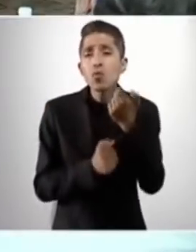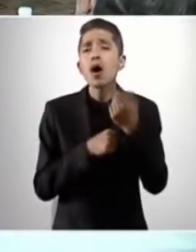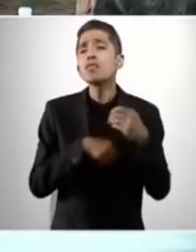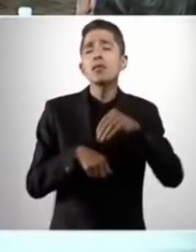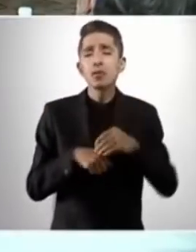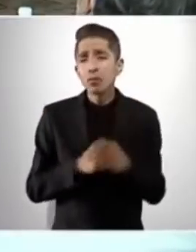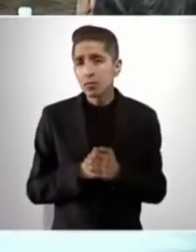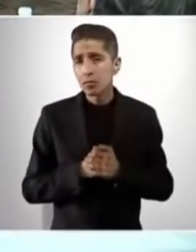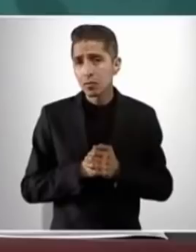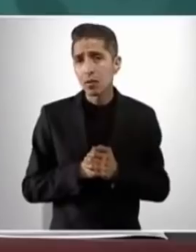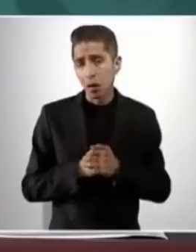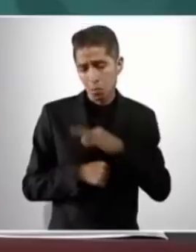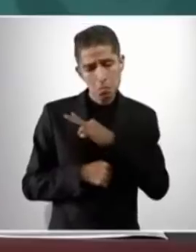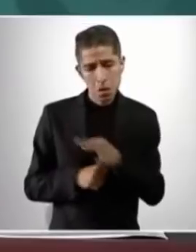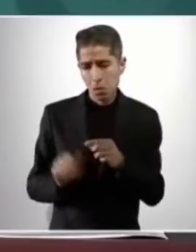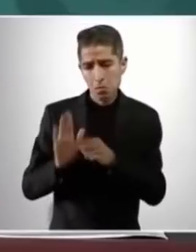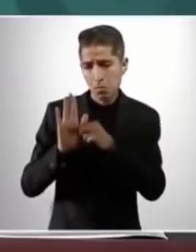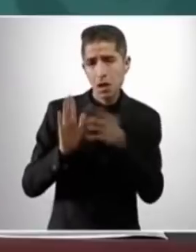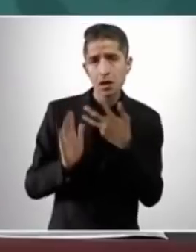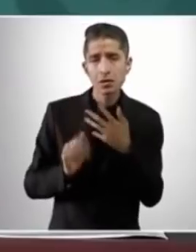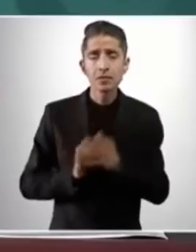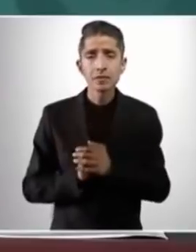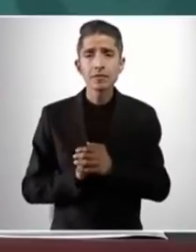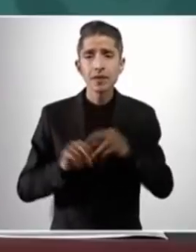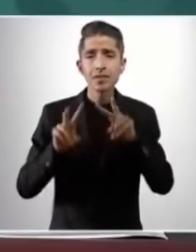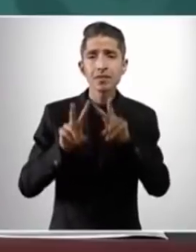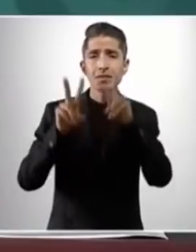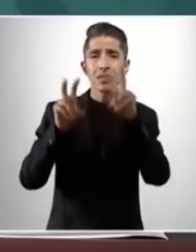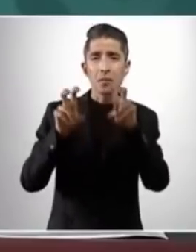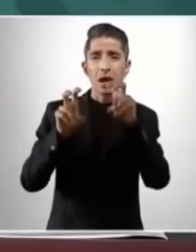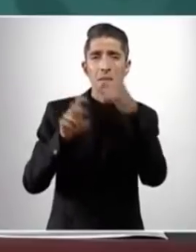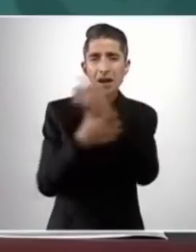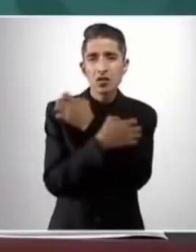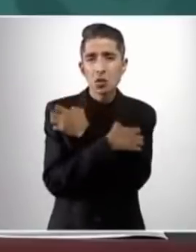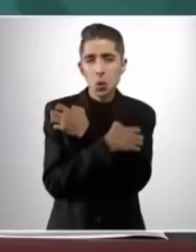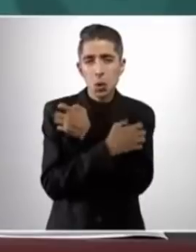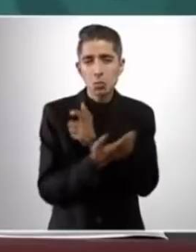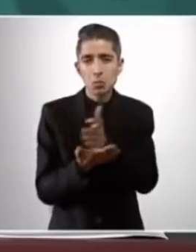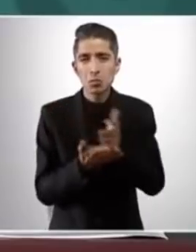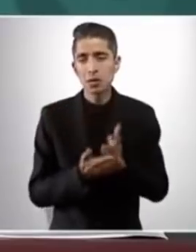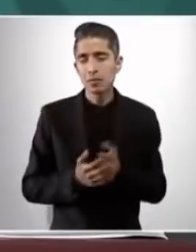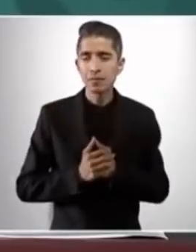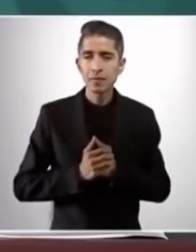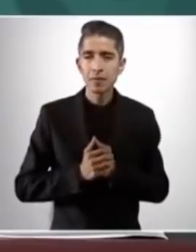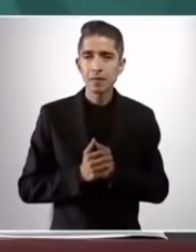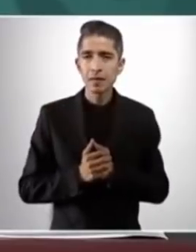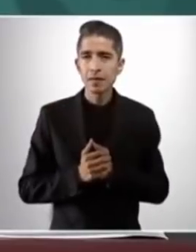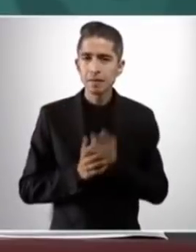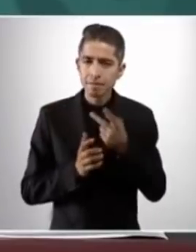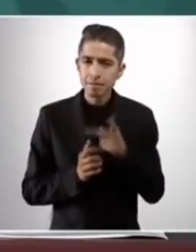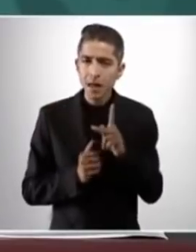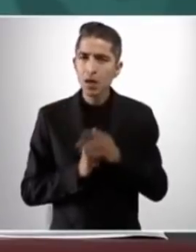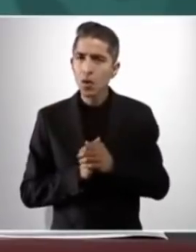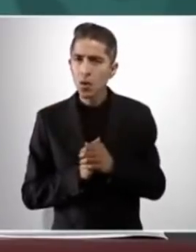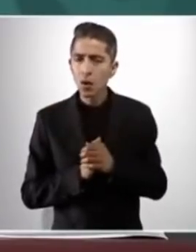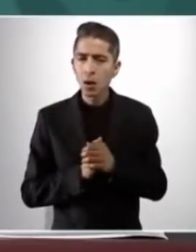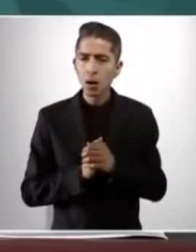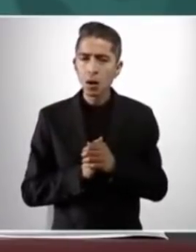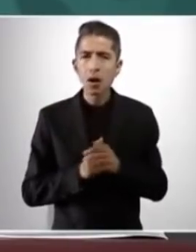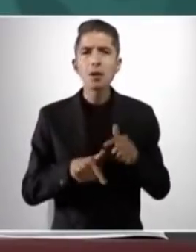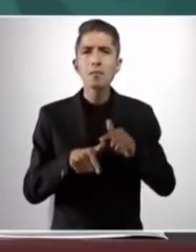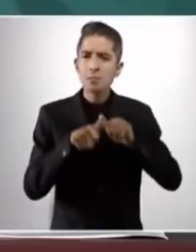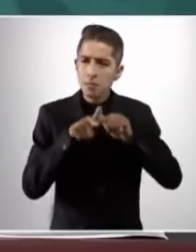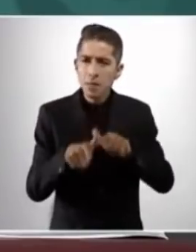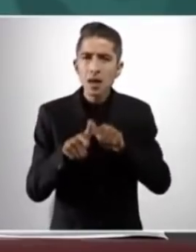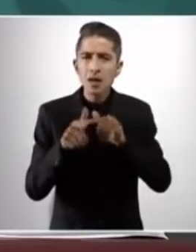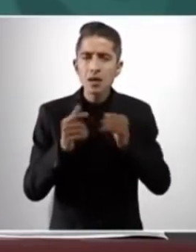el tema de educación. Sin embargo, siguió pasando